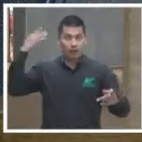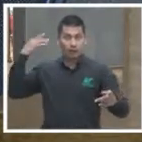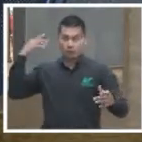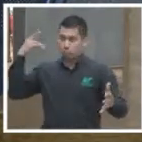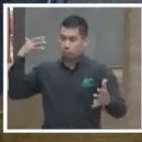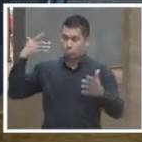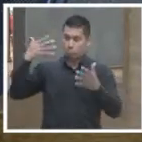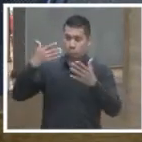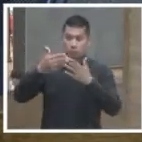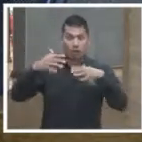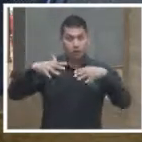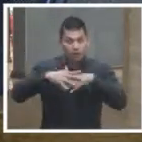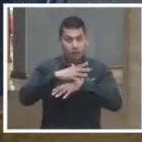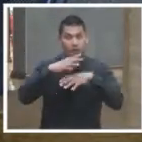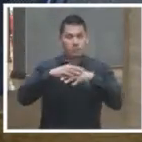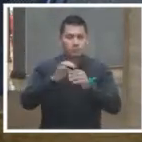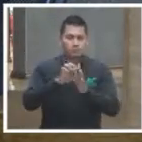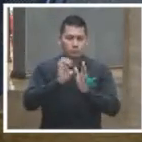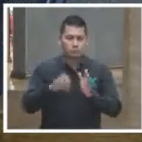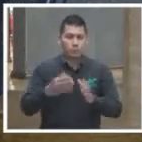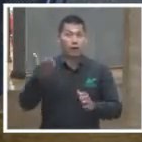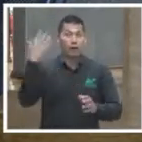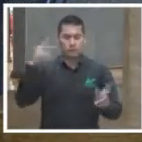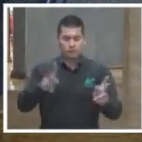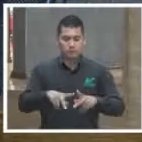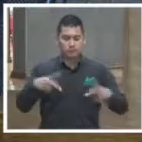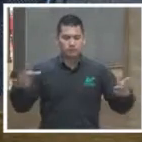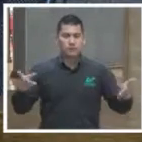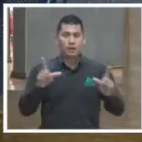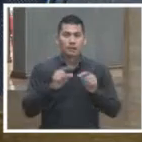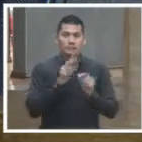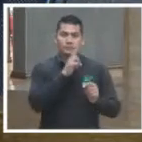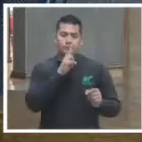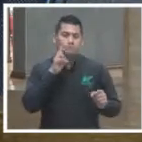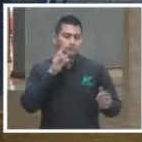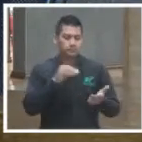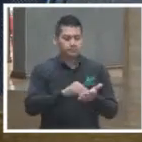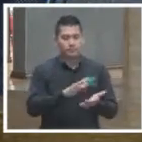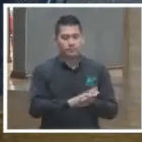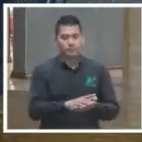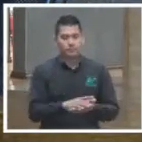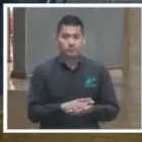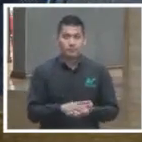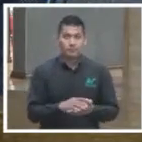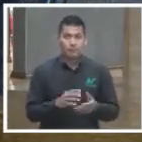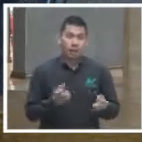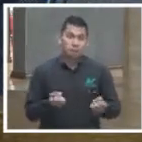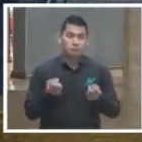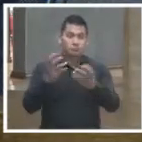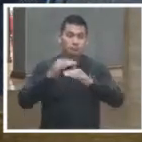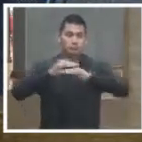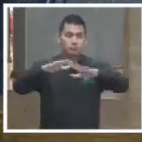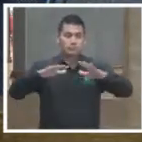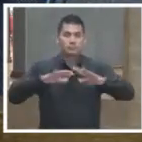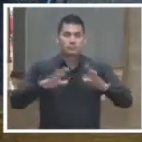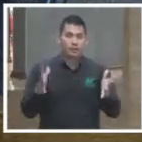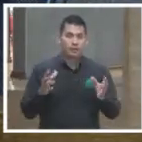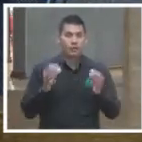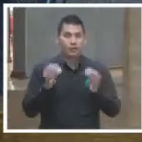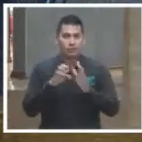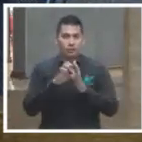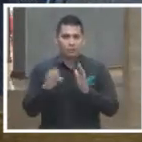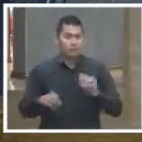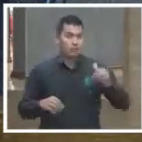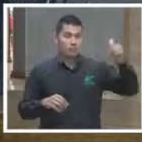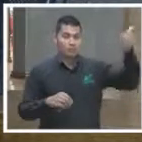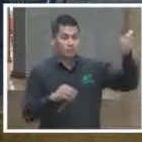Antes era muy fácil, el periodista daba la noticia, vaya, hay anécdotas, hasta que decían que si en Londres